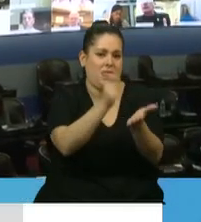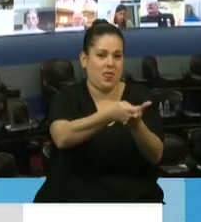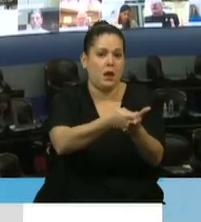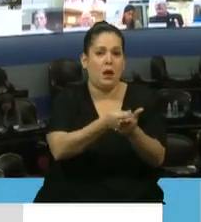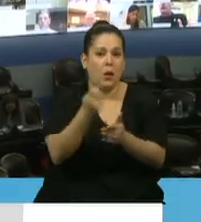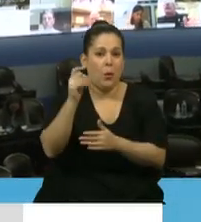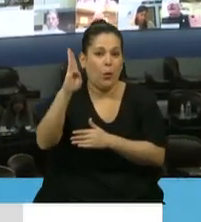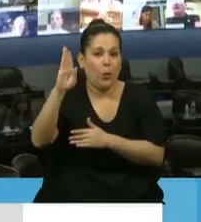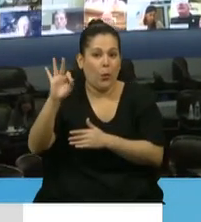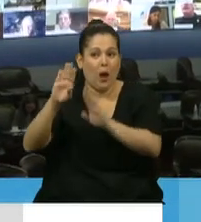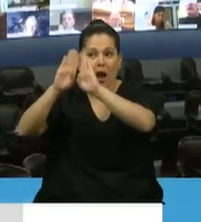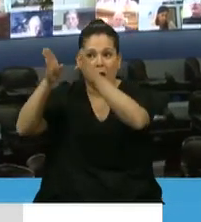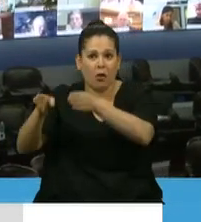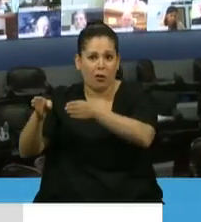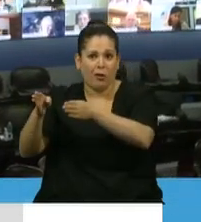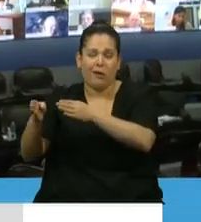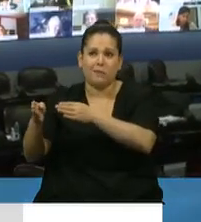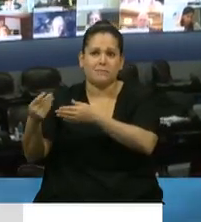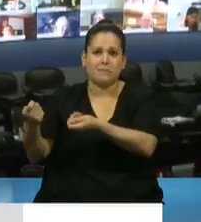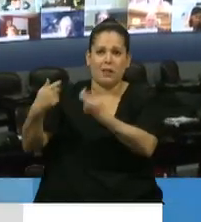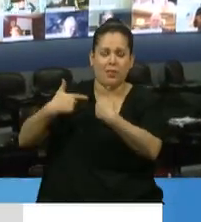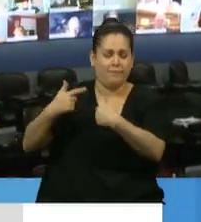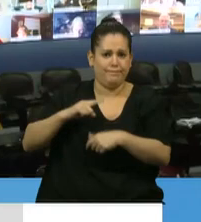estuvieron a la altura de las circunstancias.